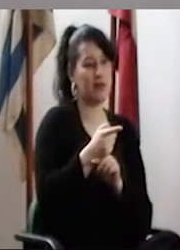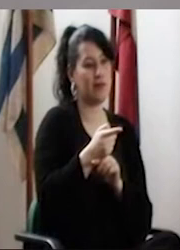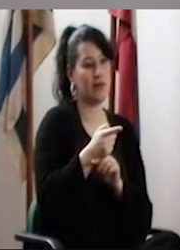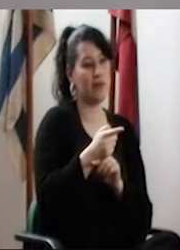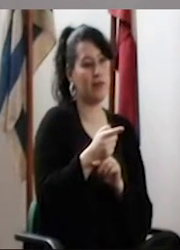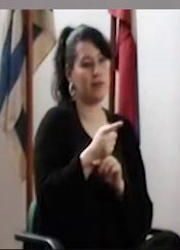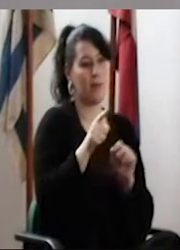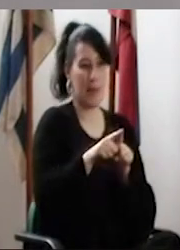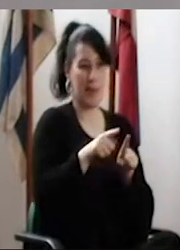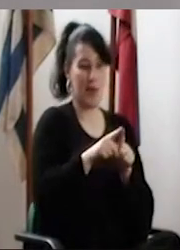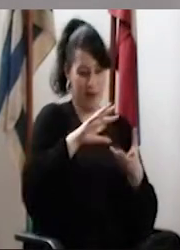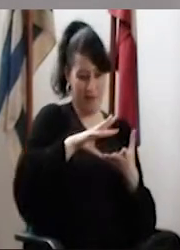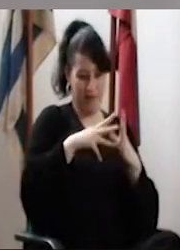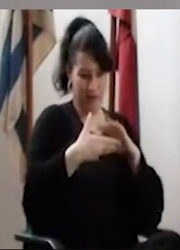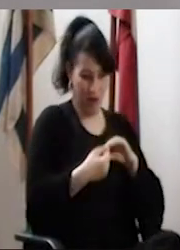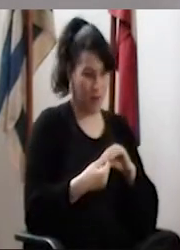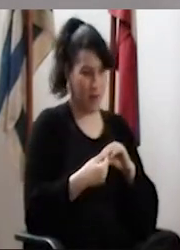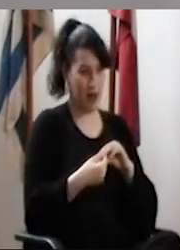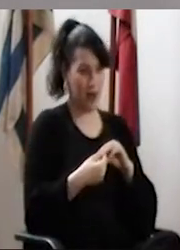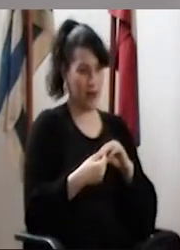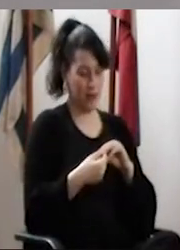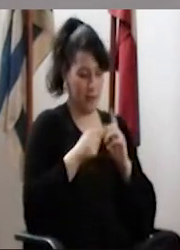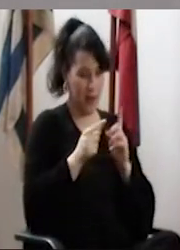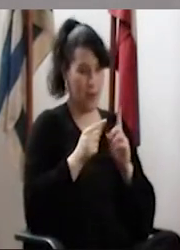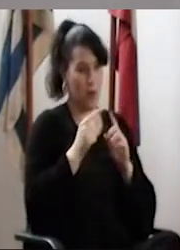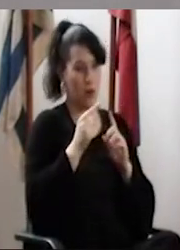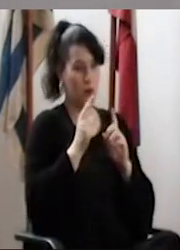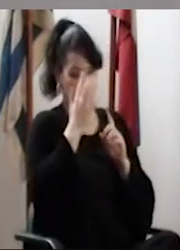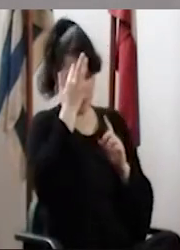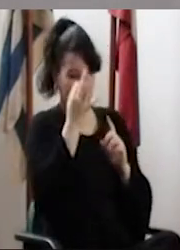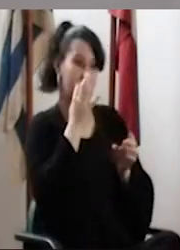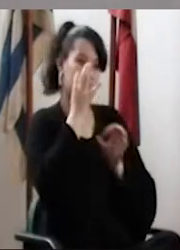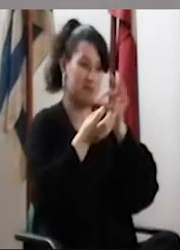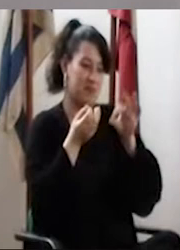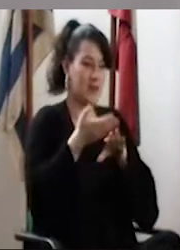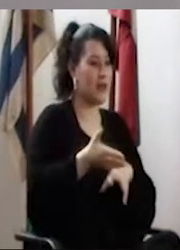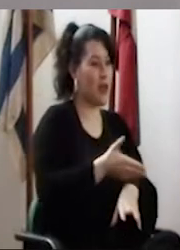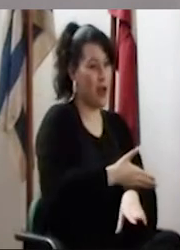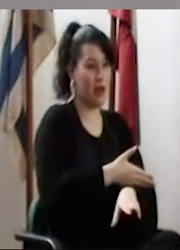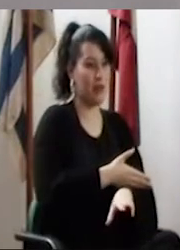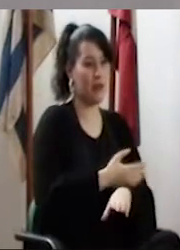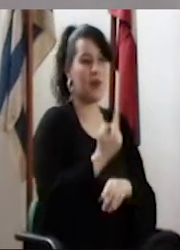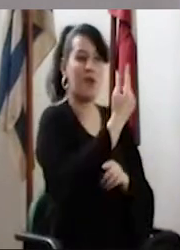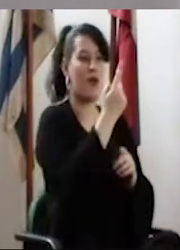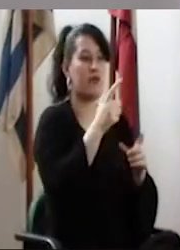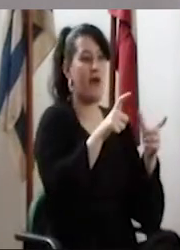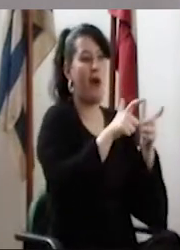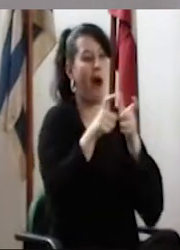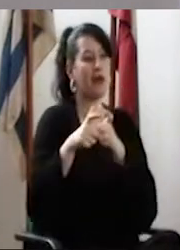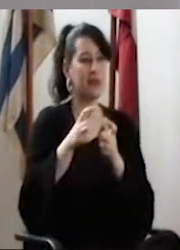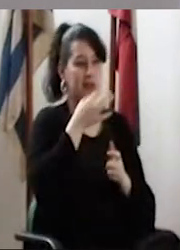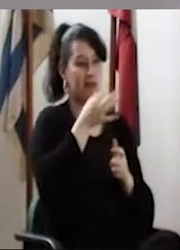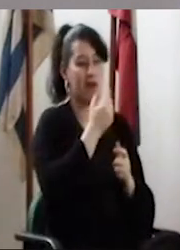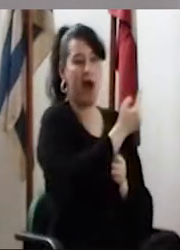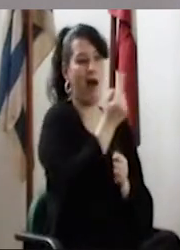va a estar determinada, la manera particular de instrumentarla, siguiendo este marco general que acabo de mencionar, por cada consejo,